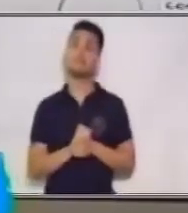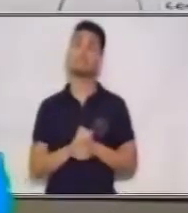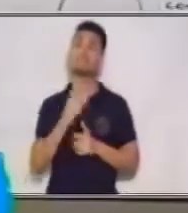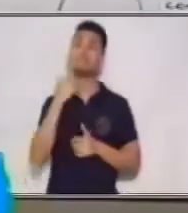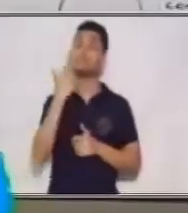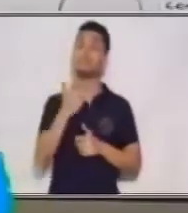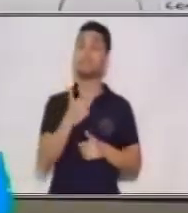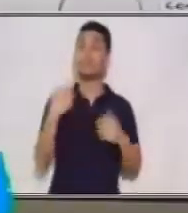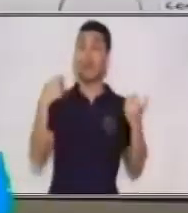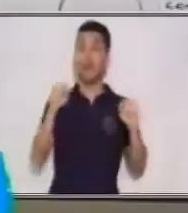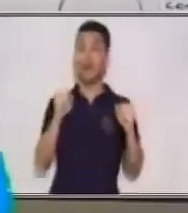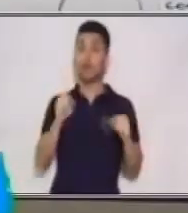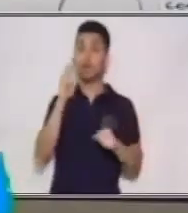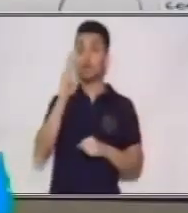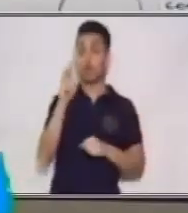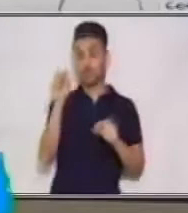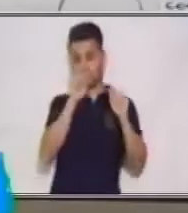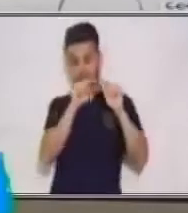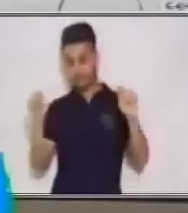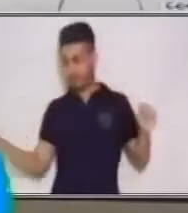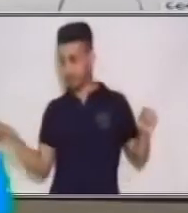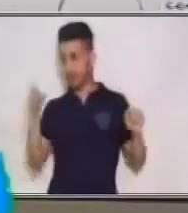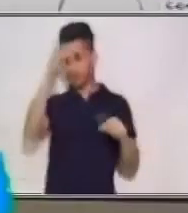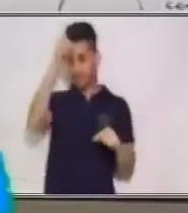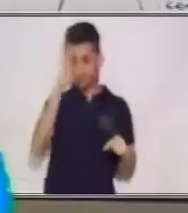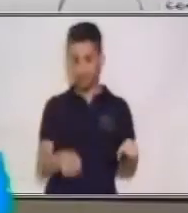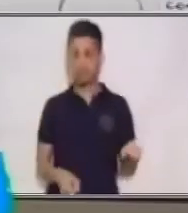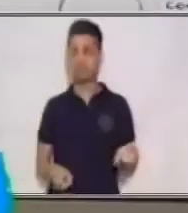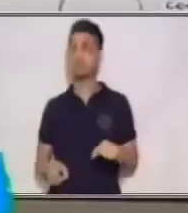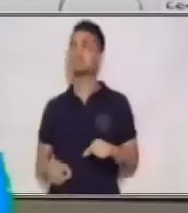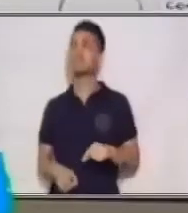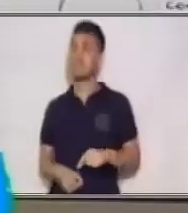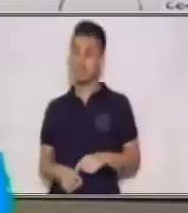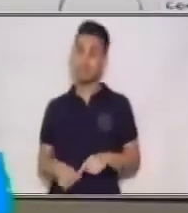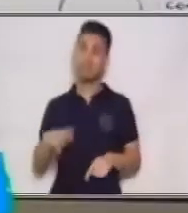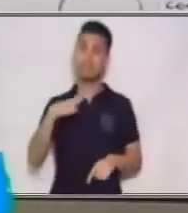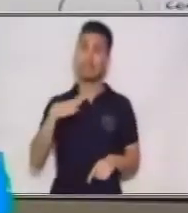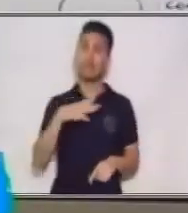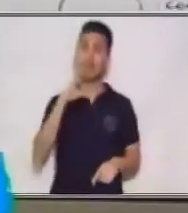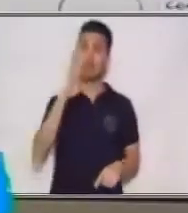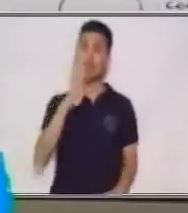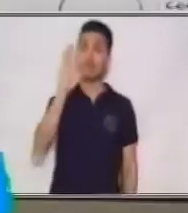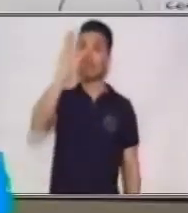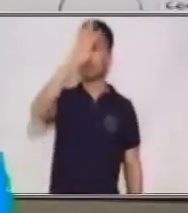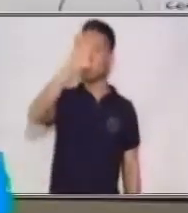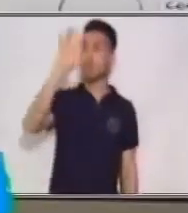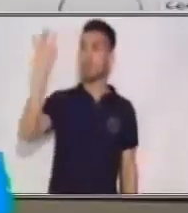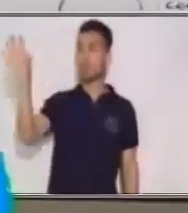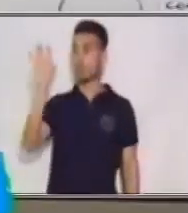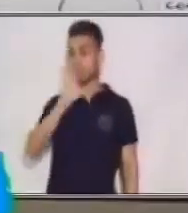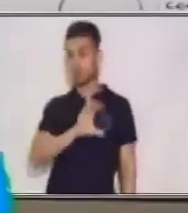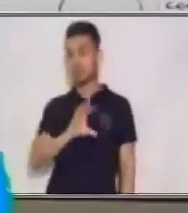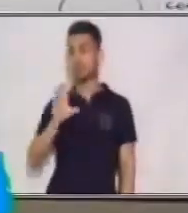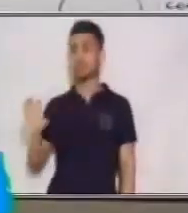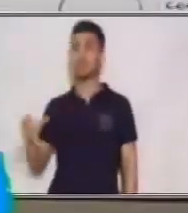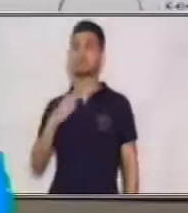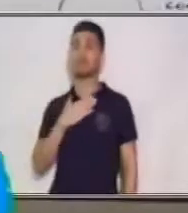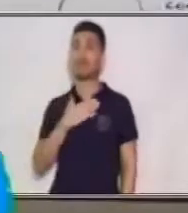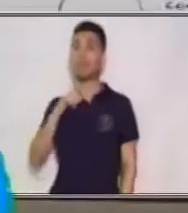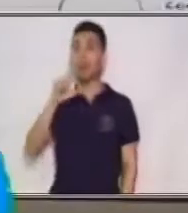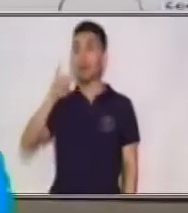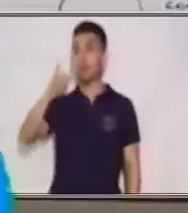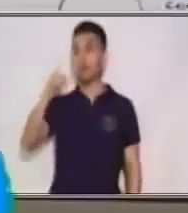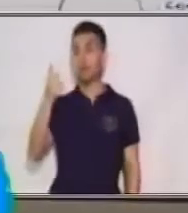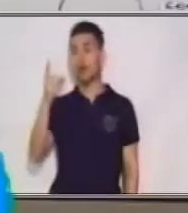dos rectas, lo que tenemos son cuatro cuadrantes. Les llamamos cuadrantes,